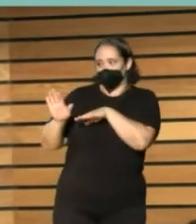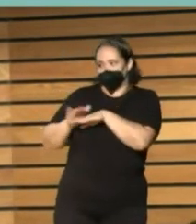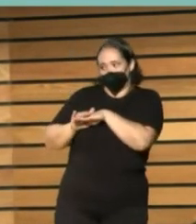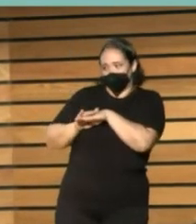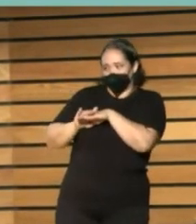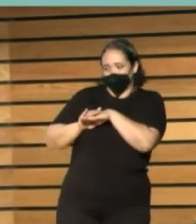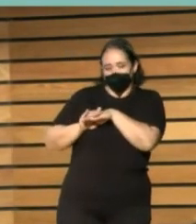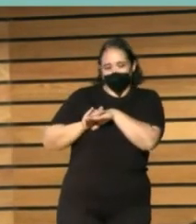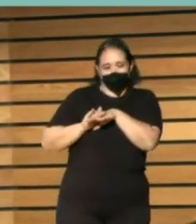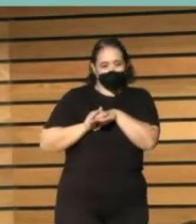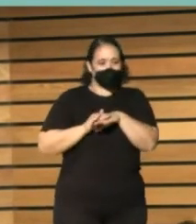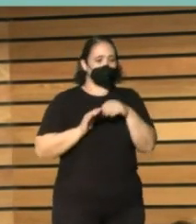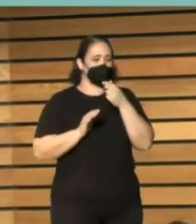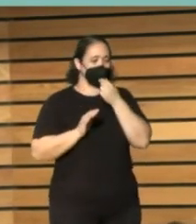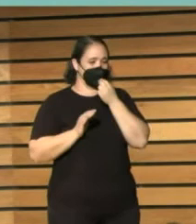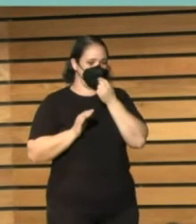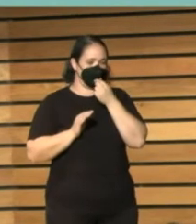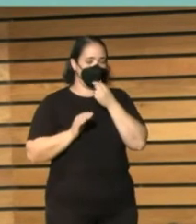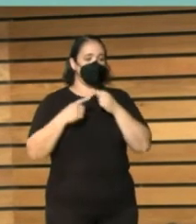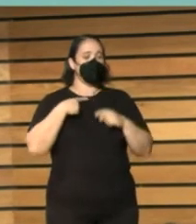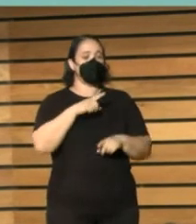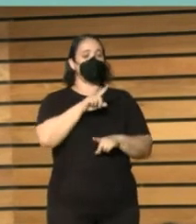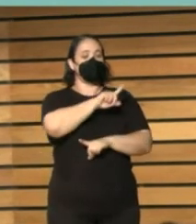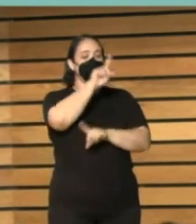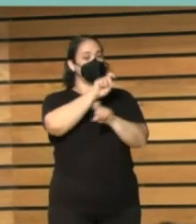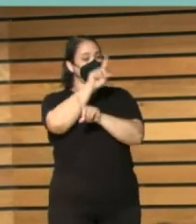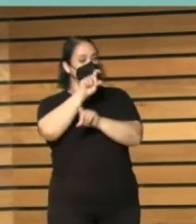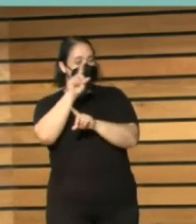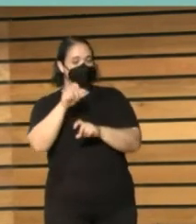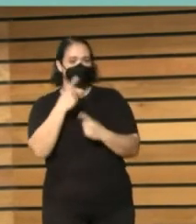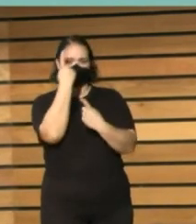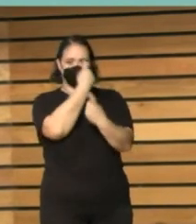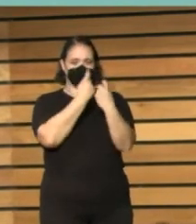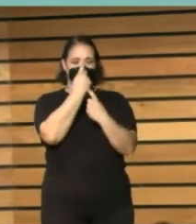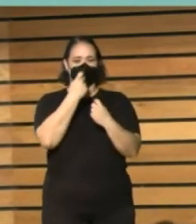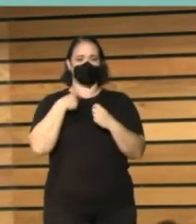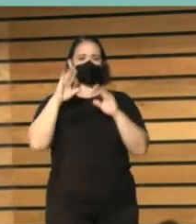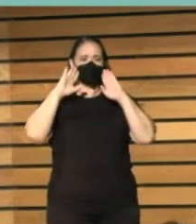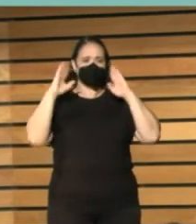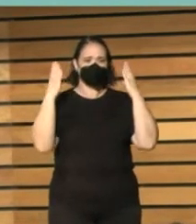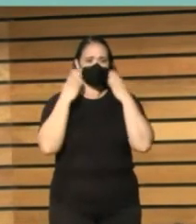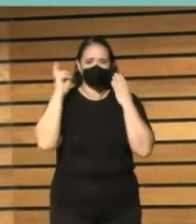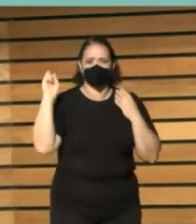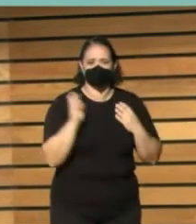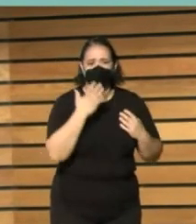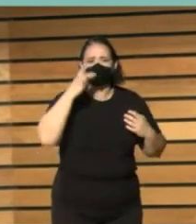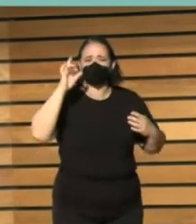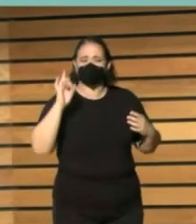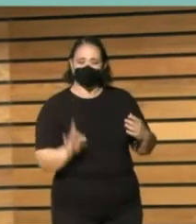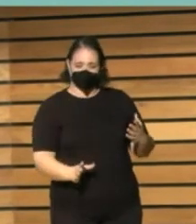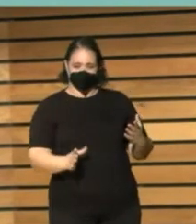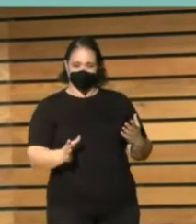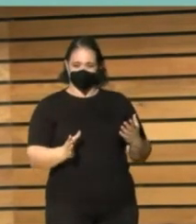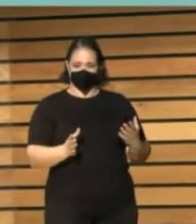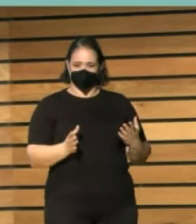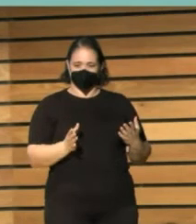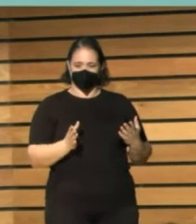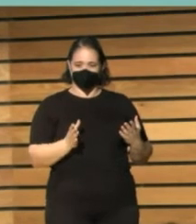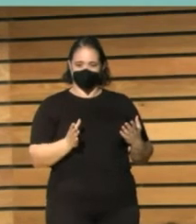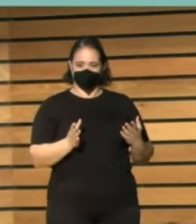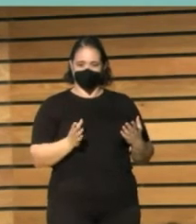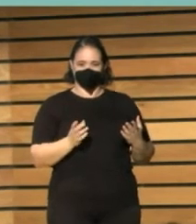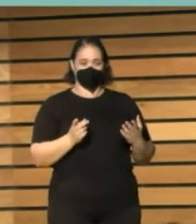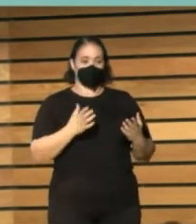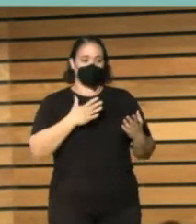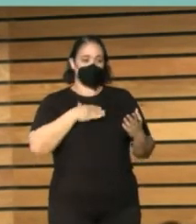sí que nos planteábamos yo me hago una pregunta muchas veces ¿quiénes venimos a los congresos? ¿quiénes podemos venir? lo que tenemos posibles o